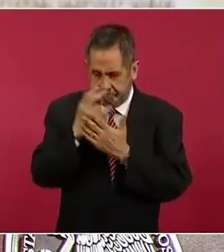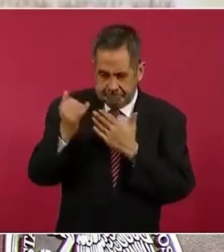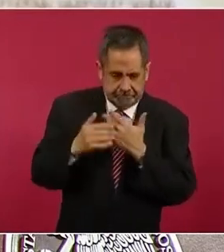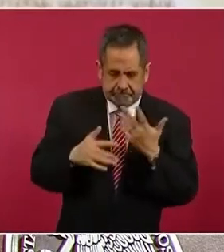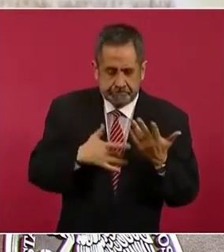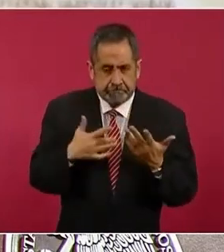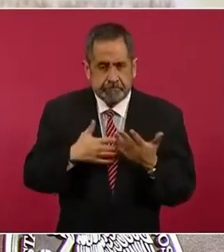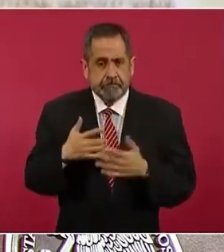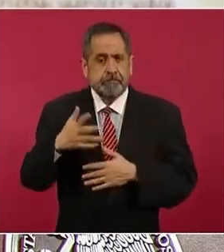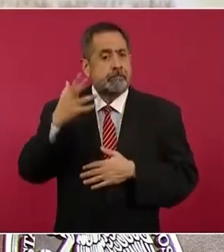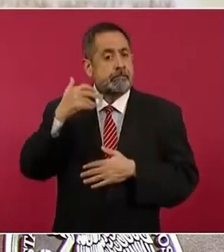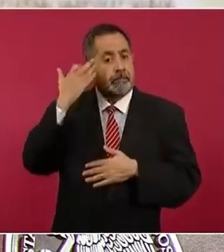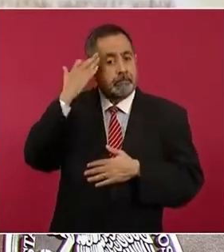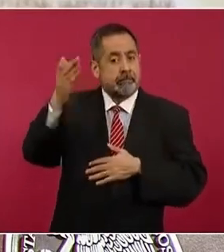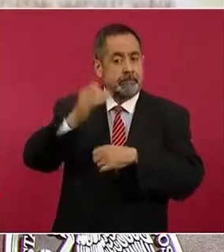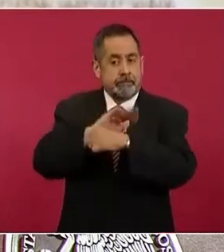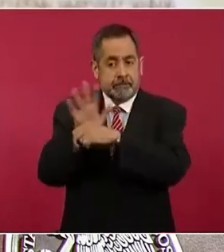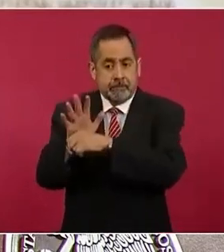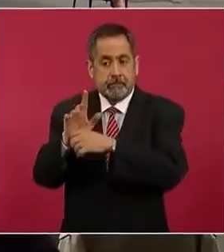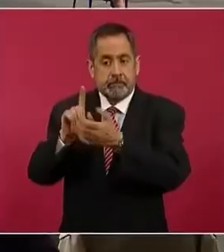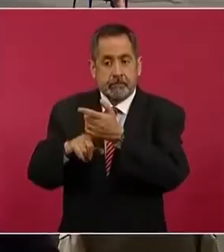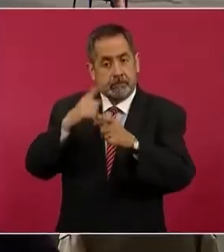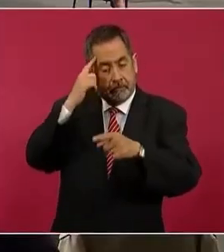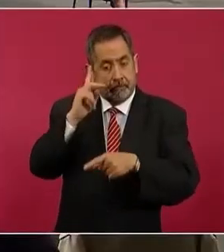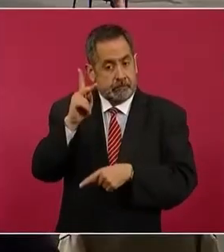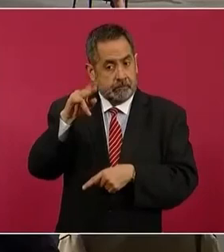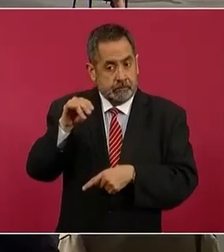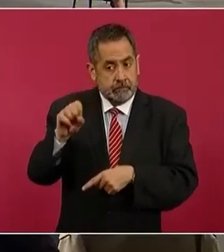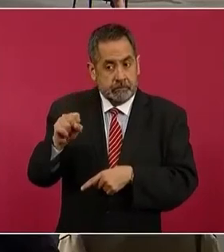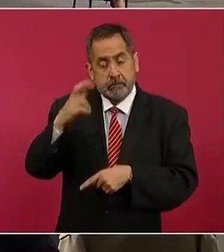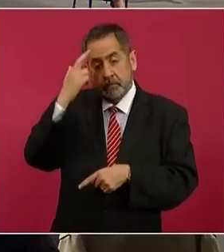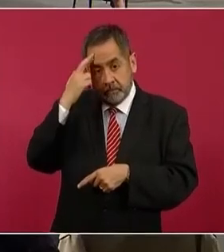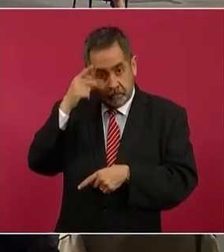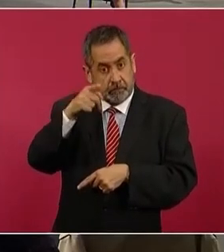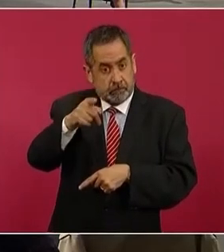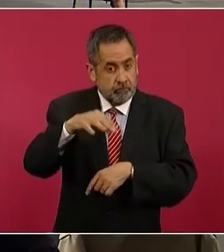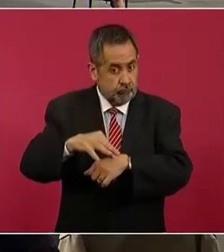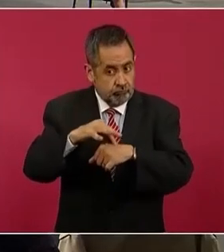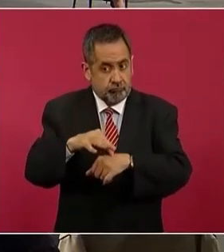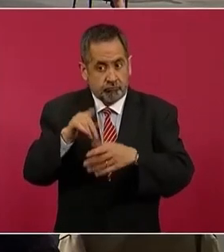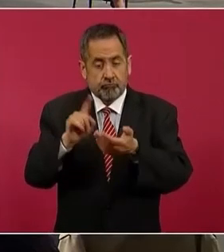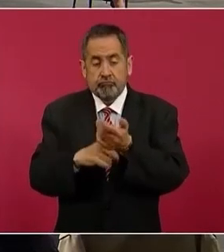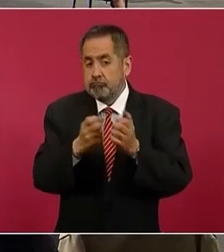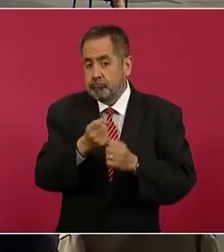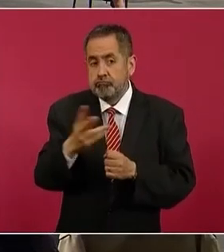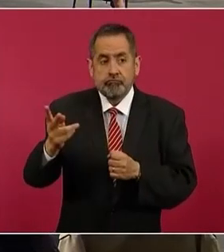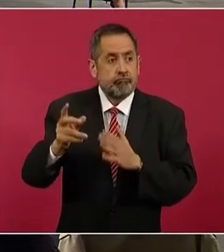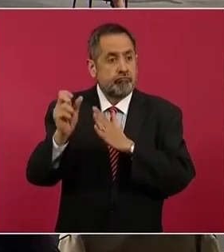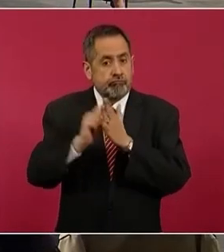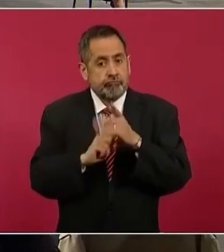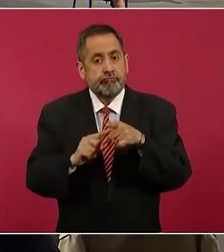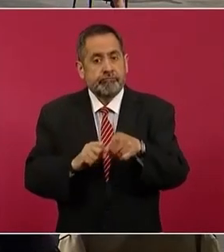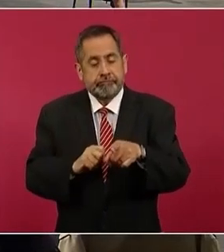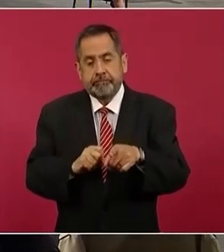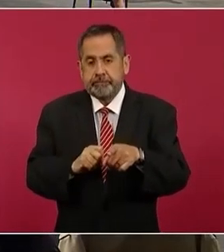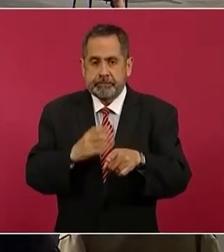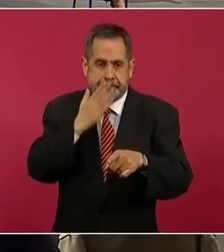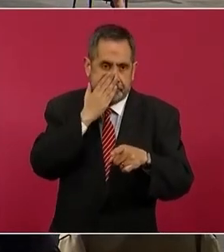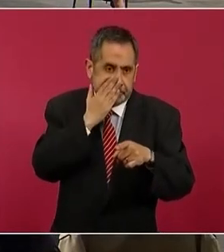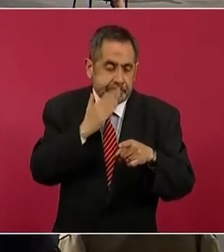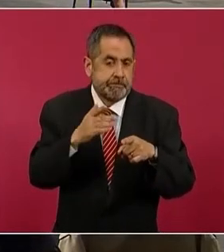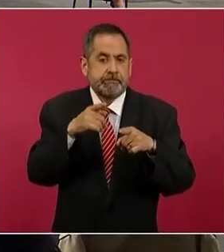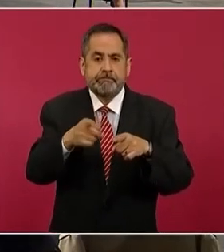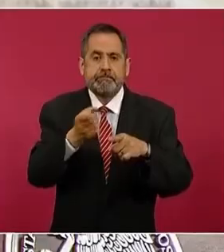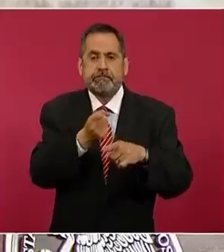en la época de pandemia en Los Pinos, ustedes recordarán, vivieron durante varios meses un muy buen número